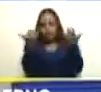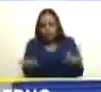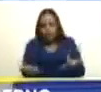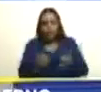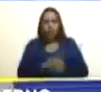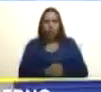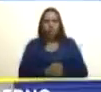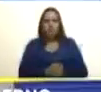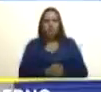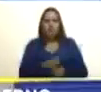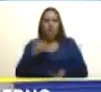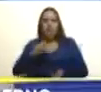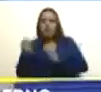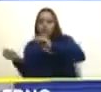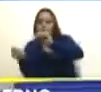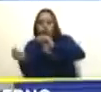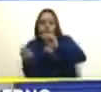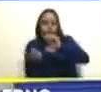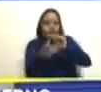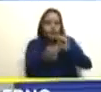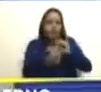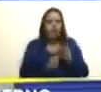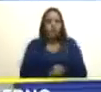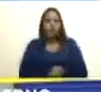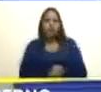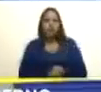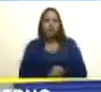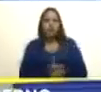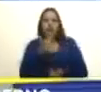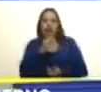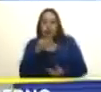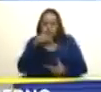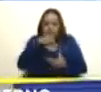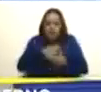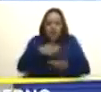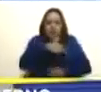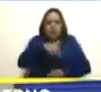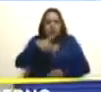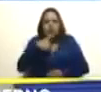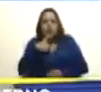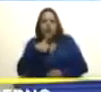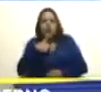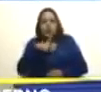ha sido un debate que ha tocado la fibra nacionalista